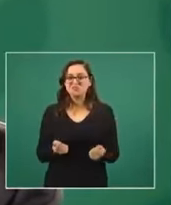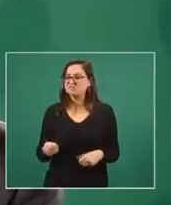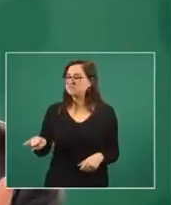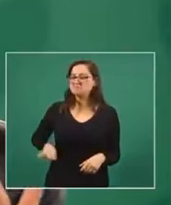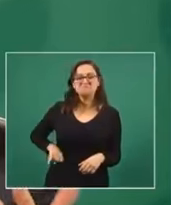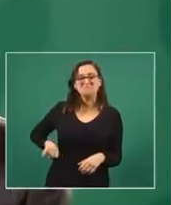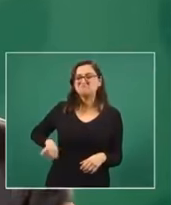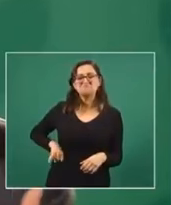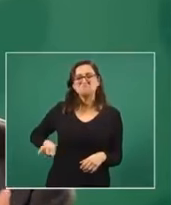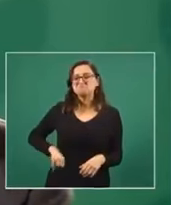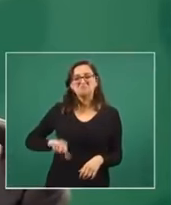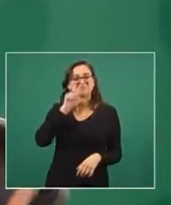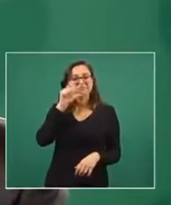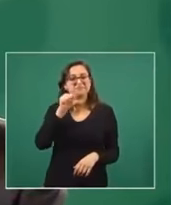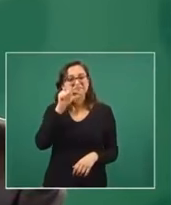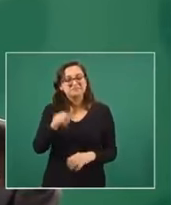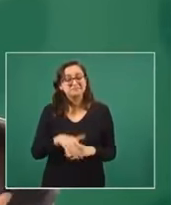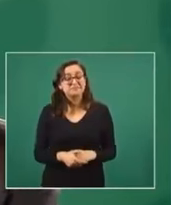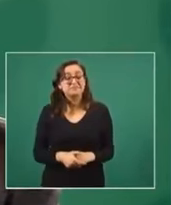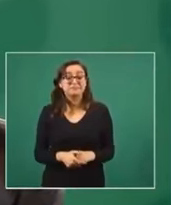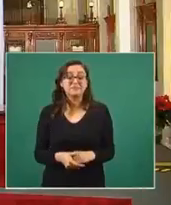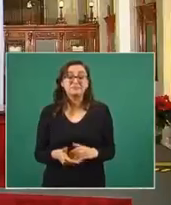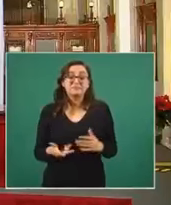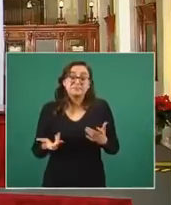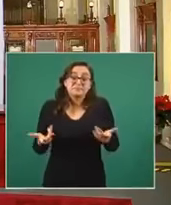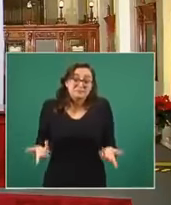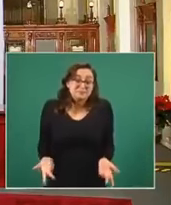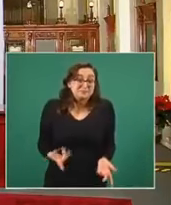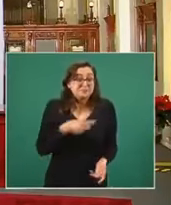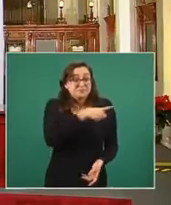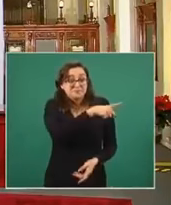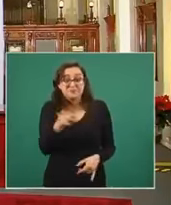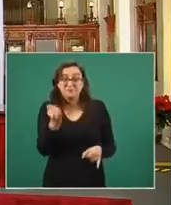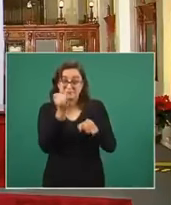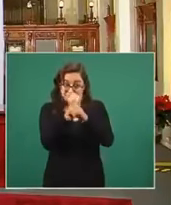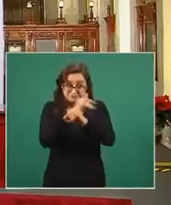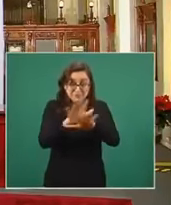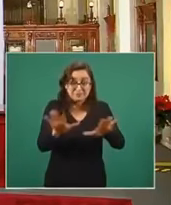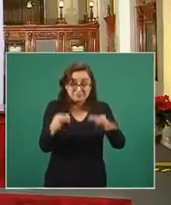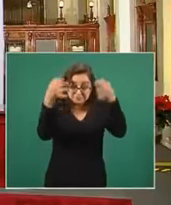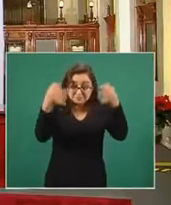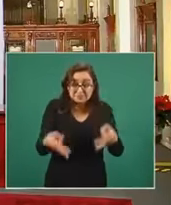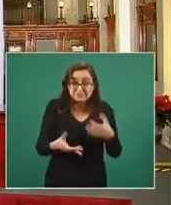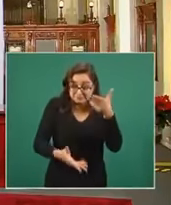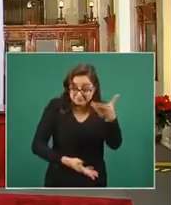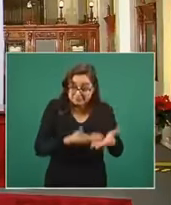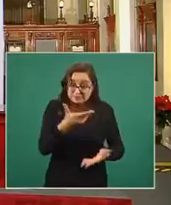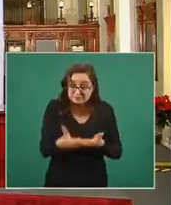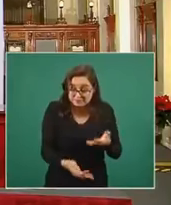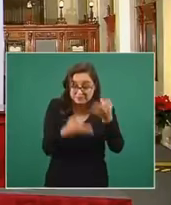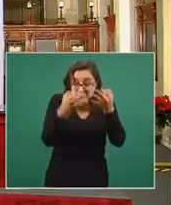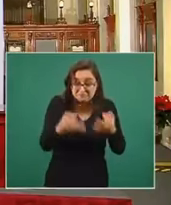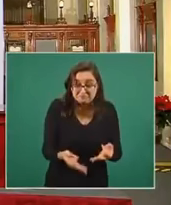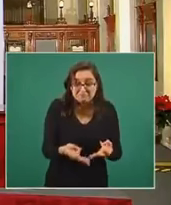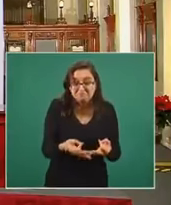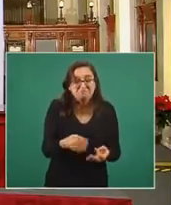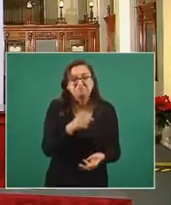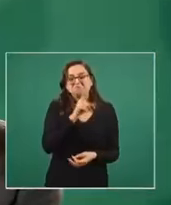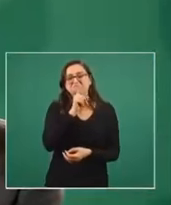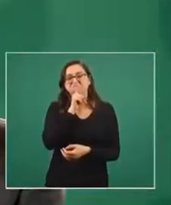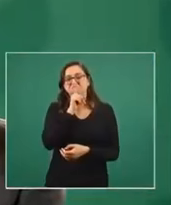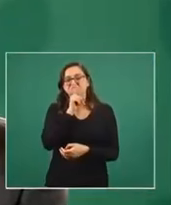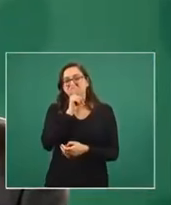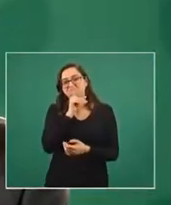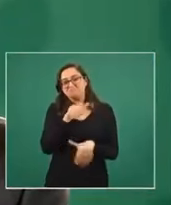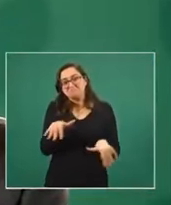y el servicio que pueden hacer a la población a lo mejor es de menor profundidad o